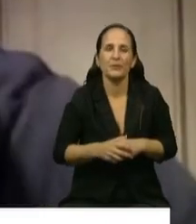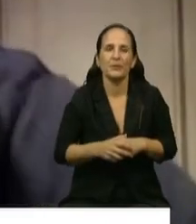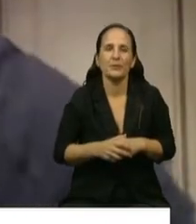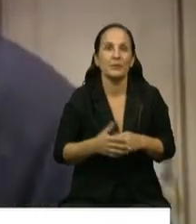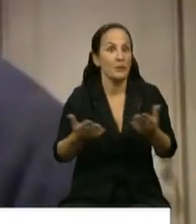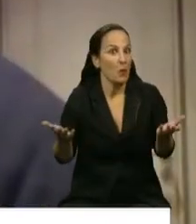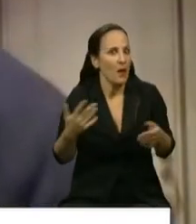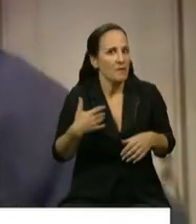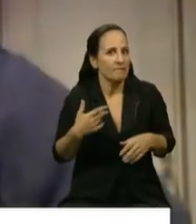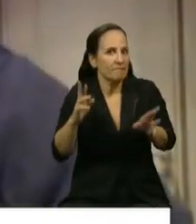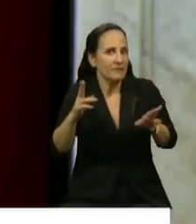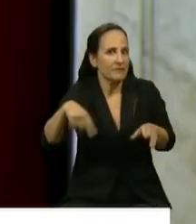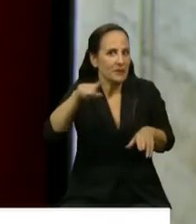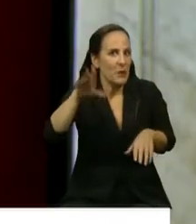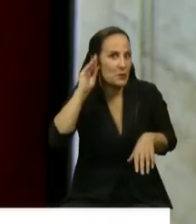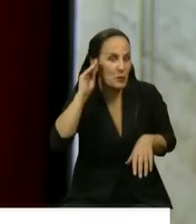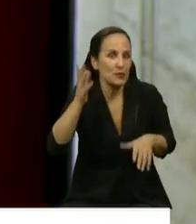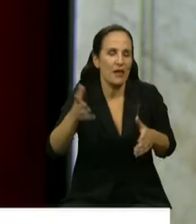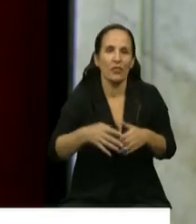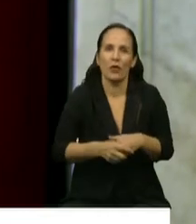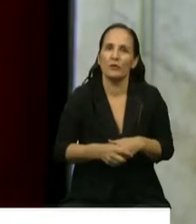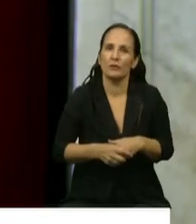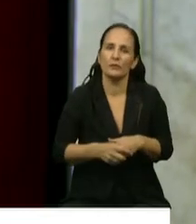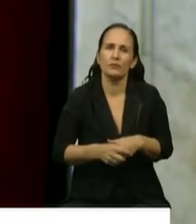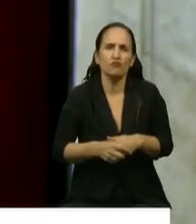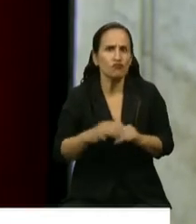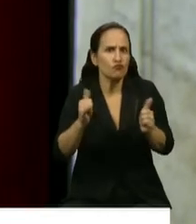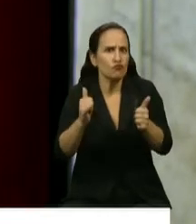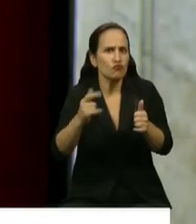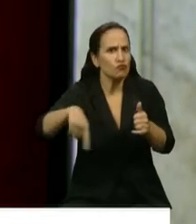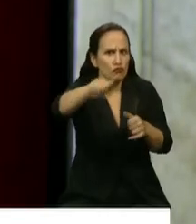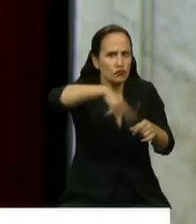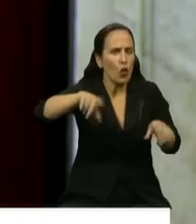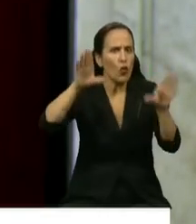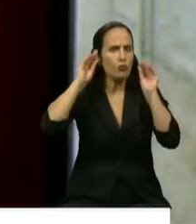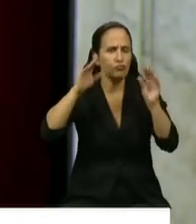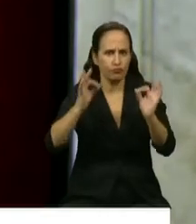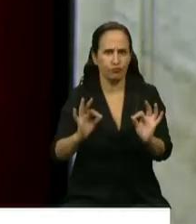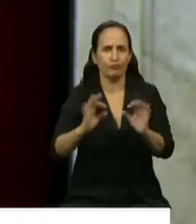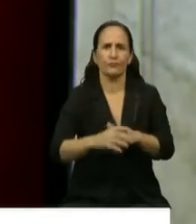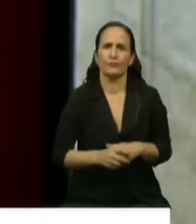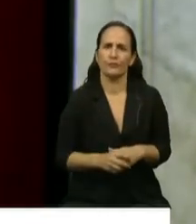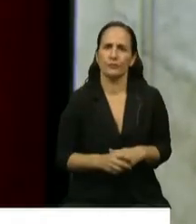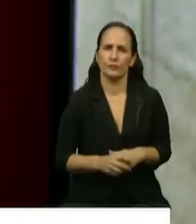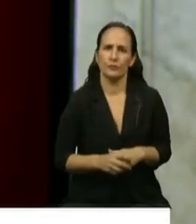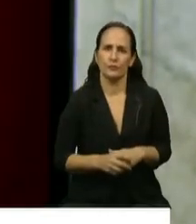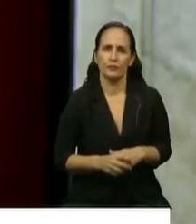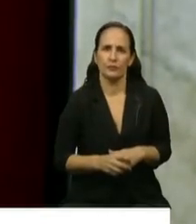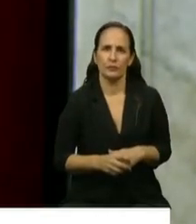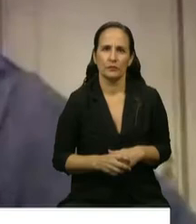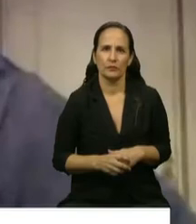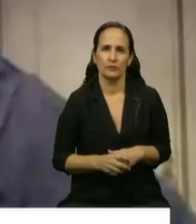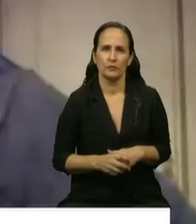espero que me estén escuchando. Lo escucho, lo escuchan todos, diputado. Gracias, Álvaro. Bueno,